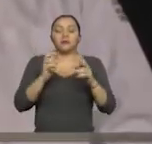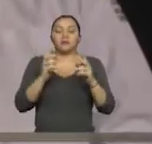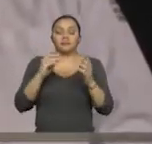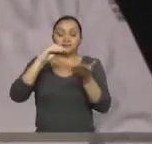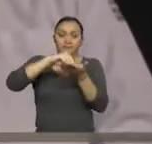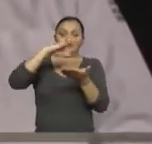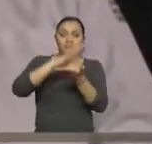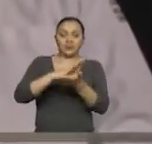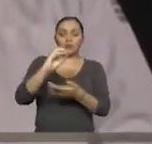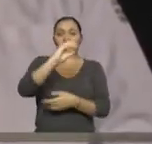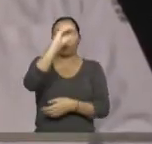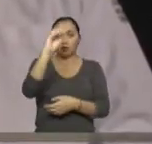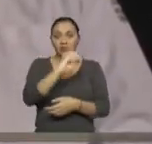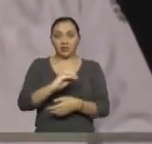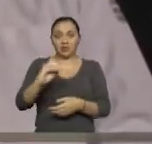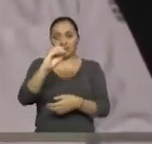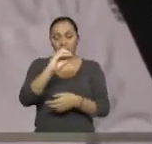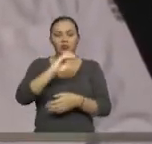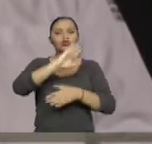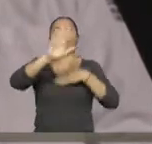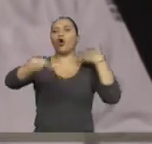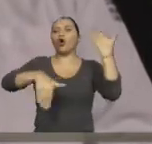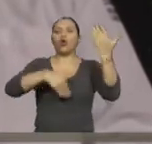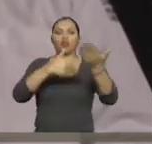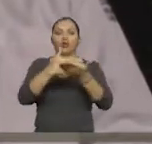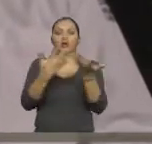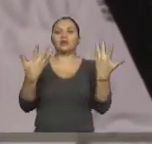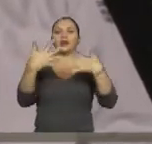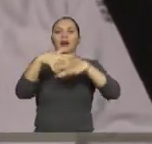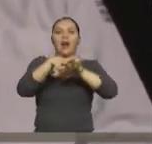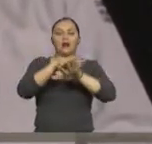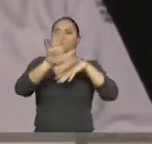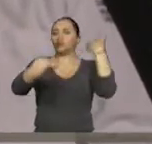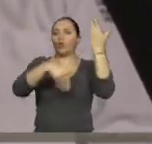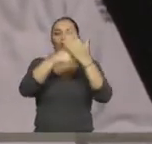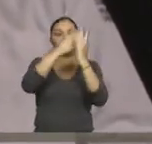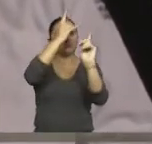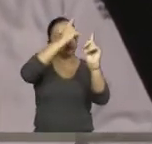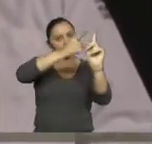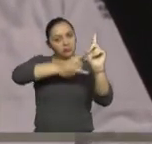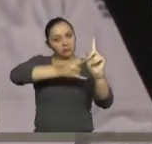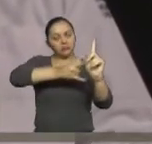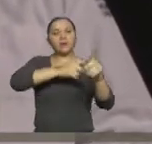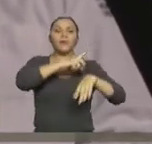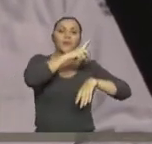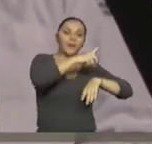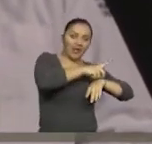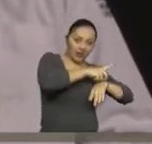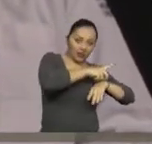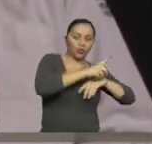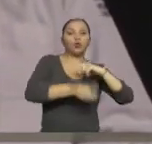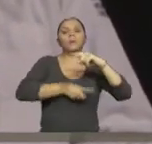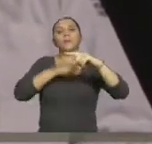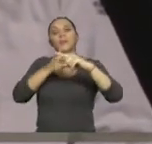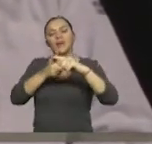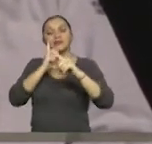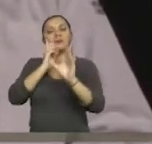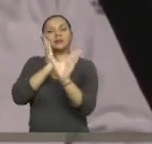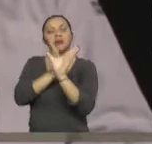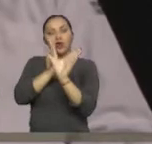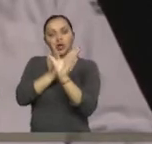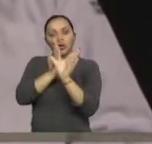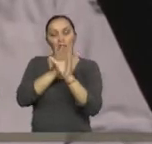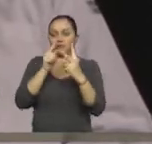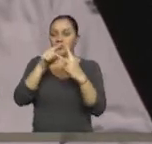de una forma integral. En estas situaciones, tanto lo médico como, en este caso, lo